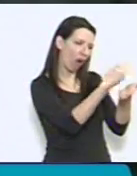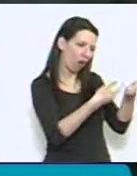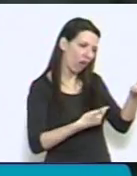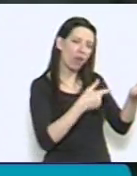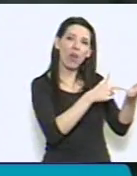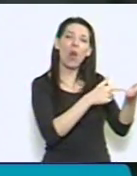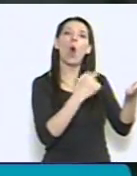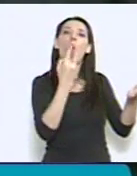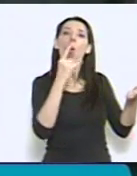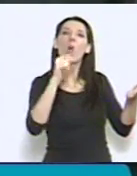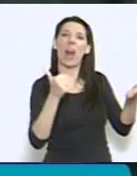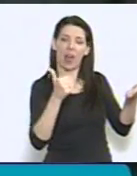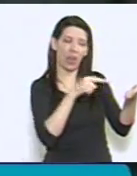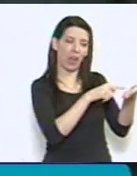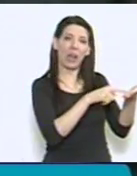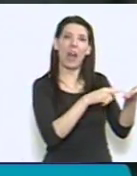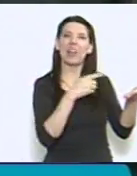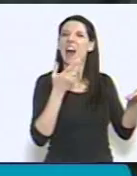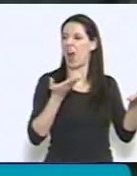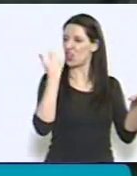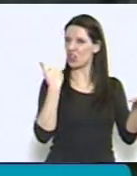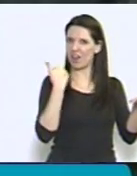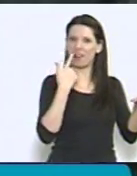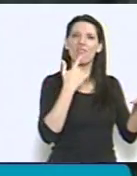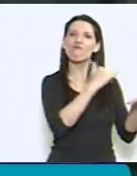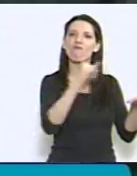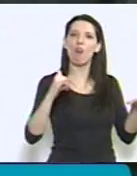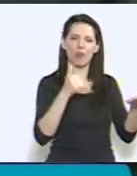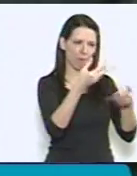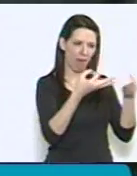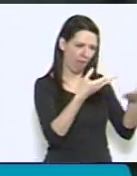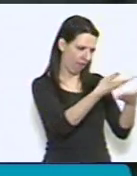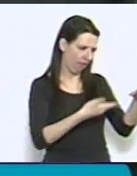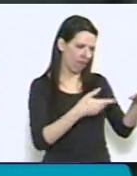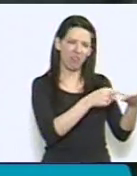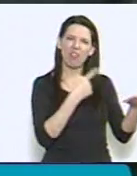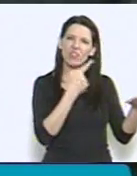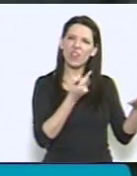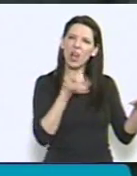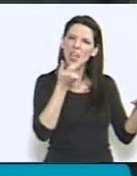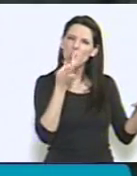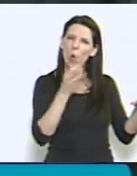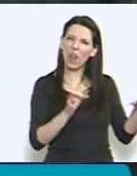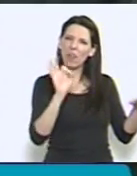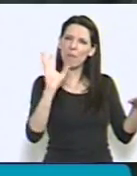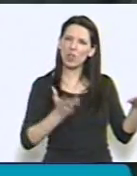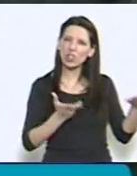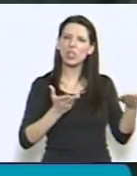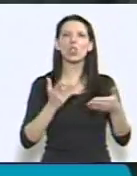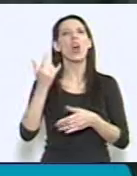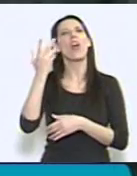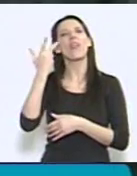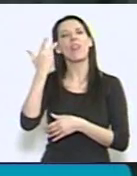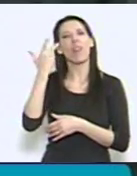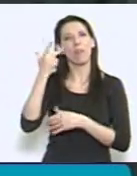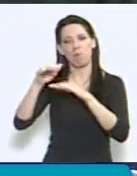Católica Argentina del día de ayer, casi 40% en el caso de menores de 18 años.